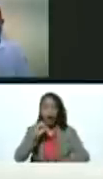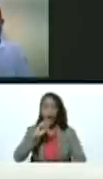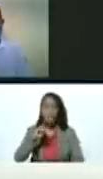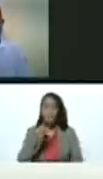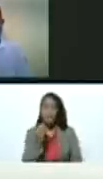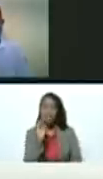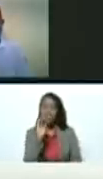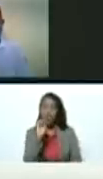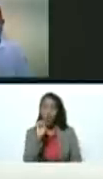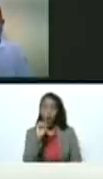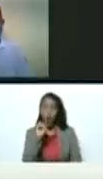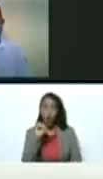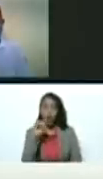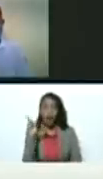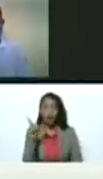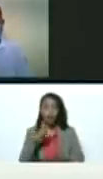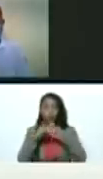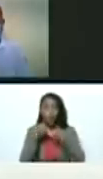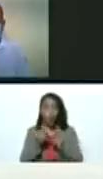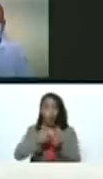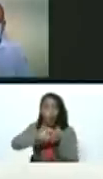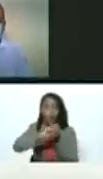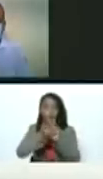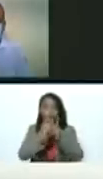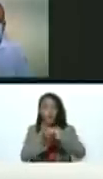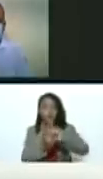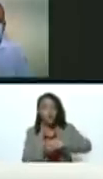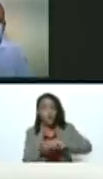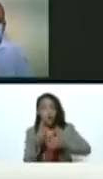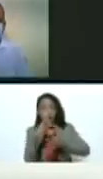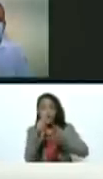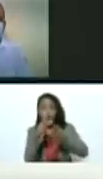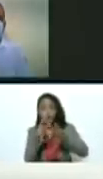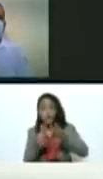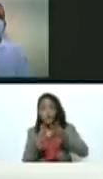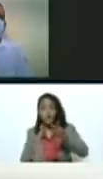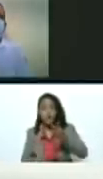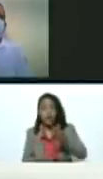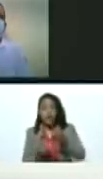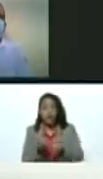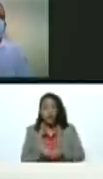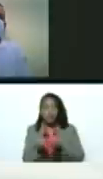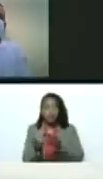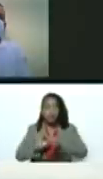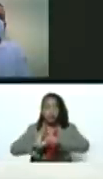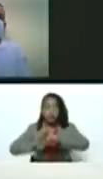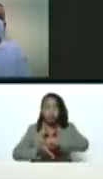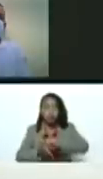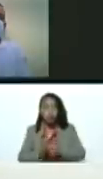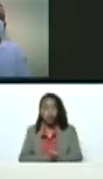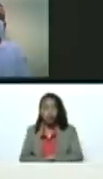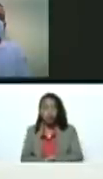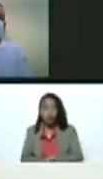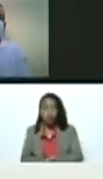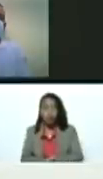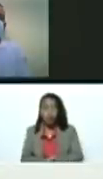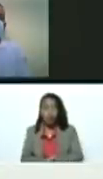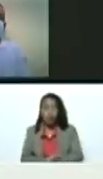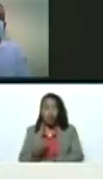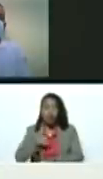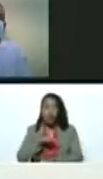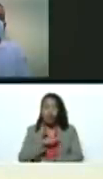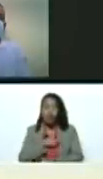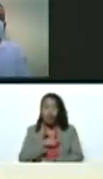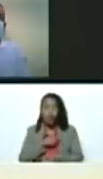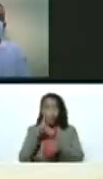y en todas las mutantes, doctora Gabriela, y en todas las mutantes de esta Omicron, nosotros hemos